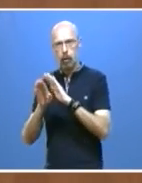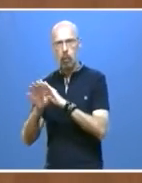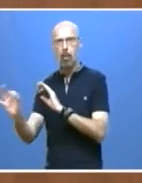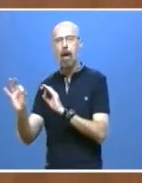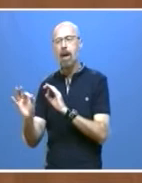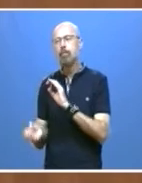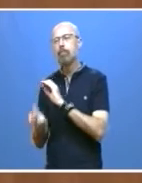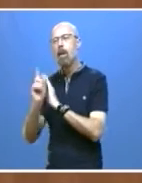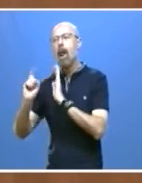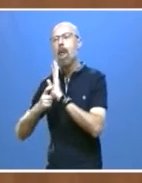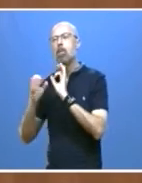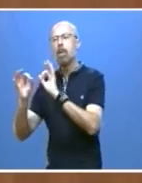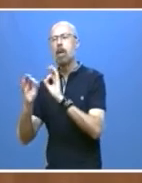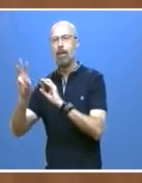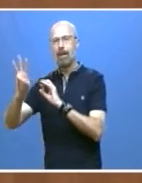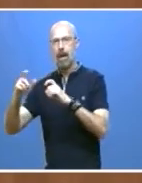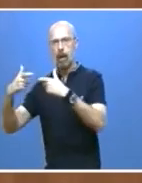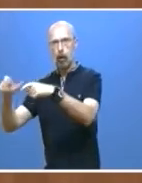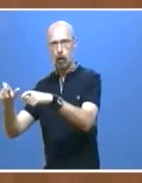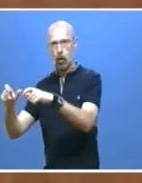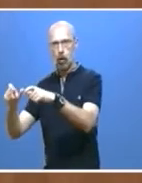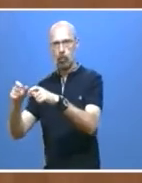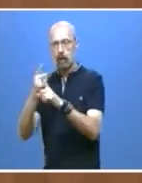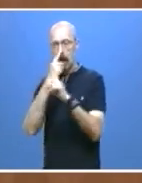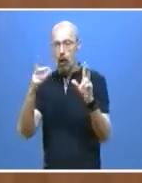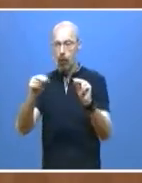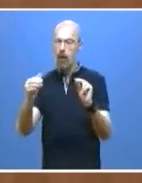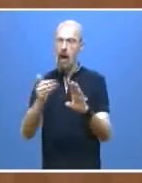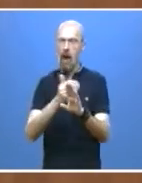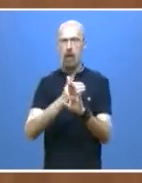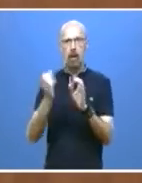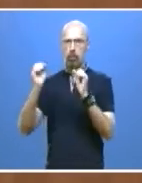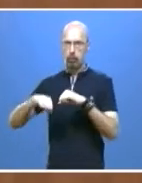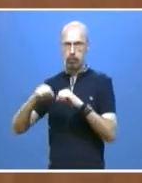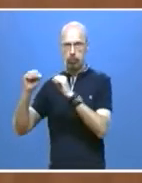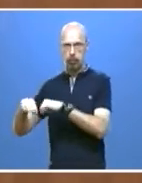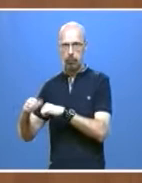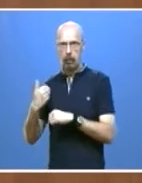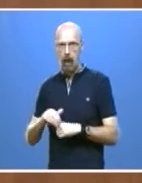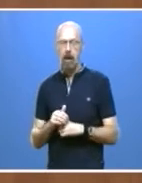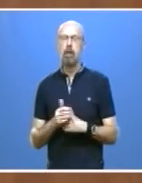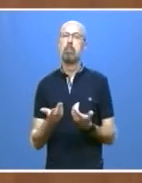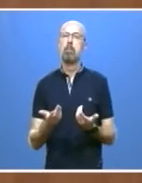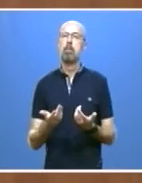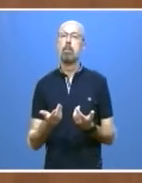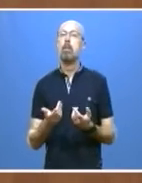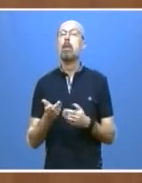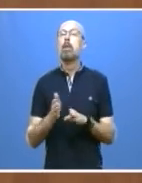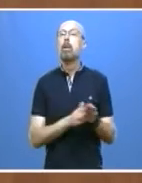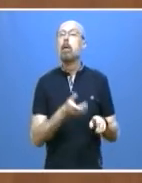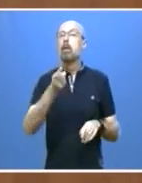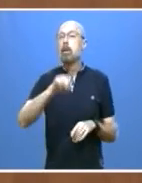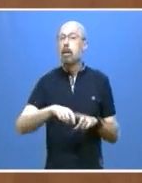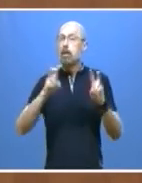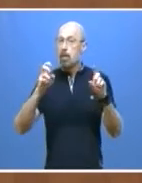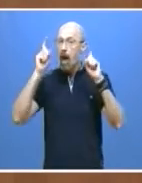que finalice como digo este año. Señorías también nuestra educación sigue siendo de una calidad y ni una